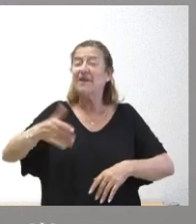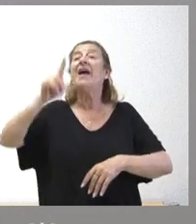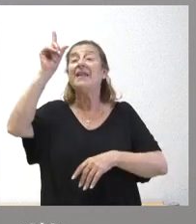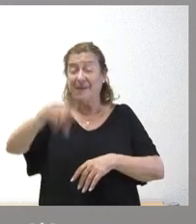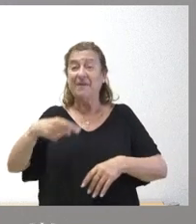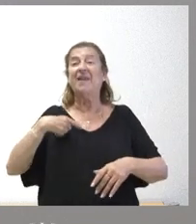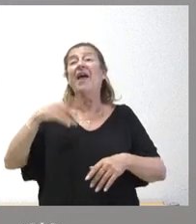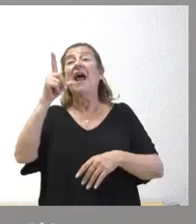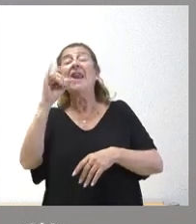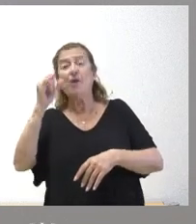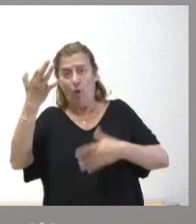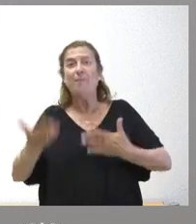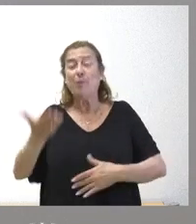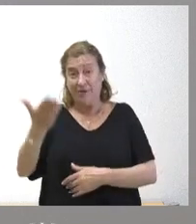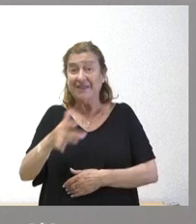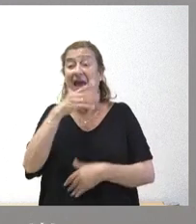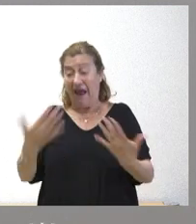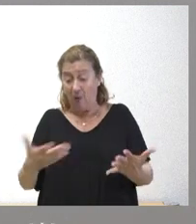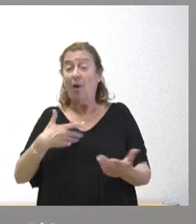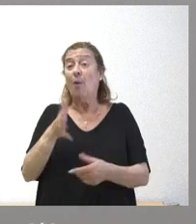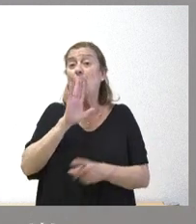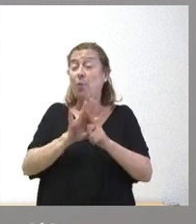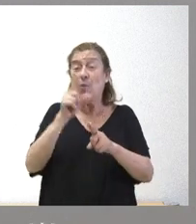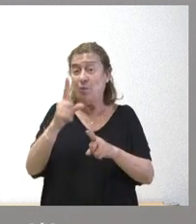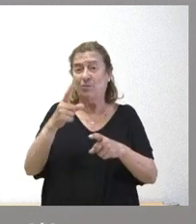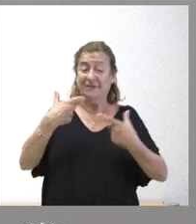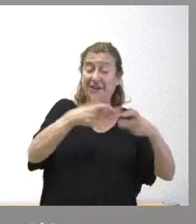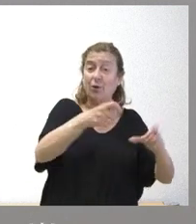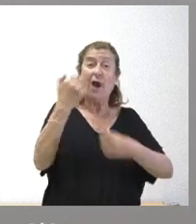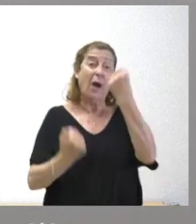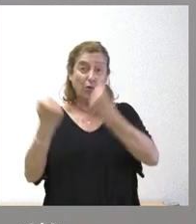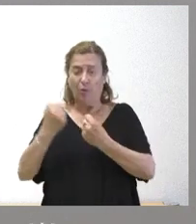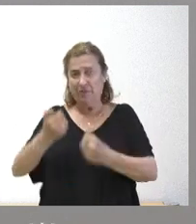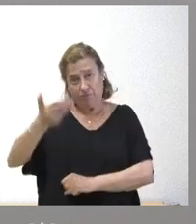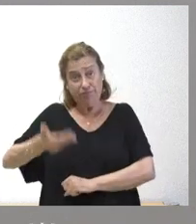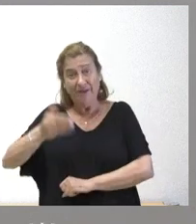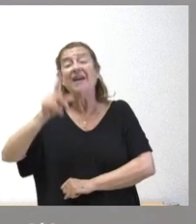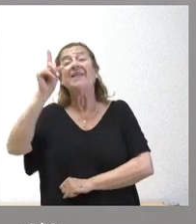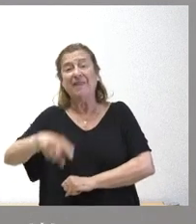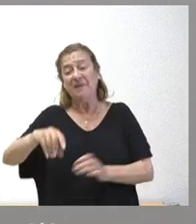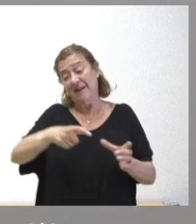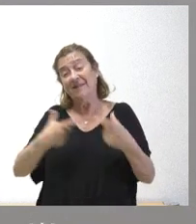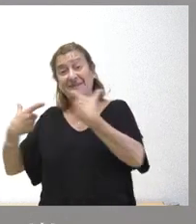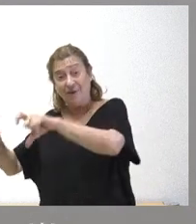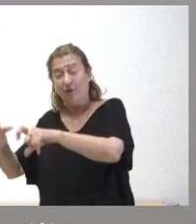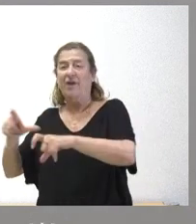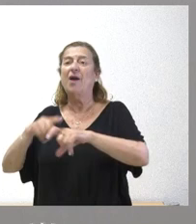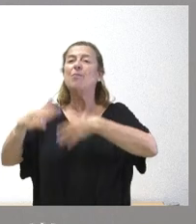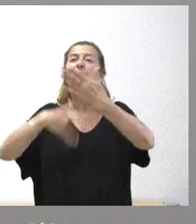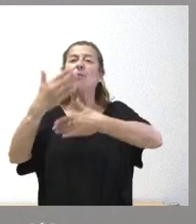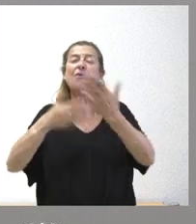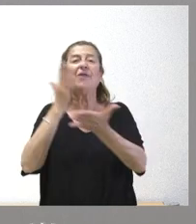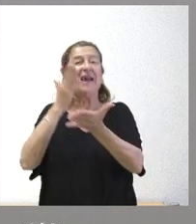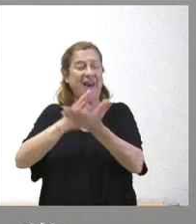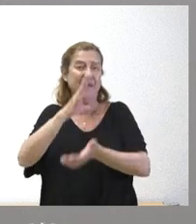importante y ahora ocurre lo mismo igual que tenemos un sector del automóvil muy relevante también tenemos un sector de producción de carne del